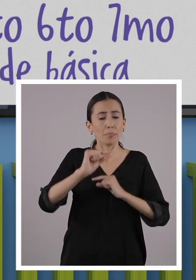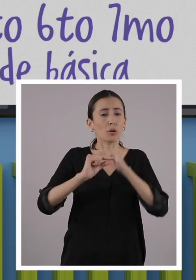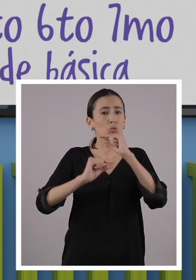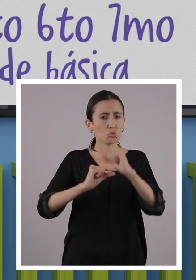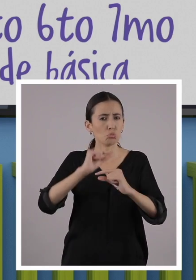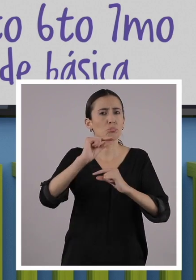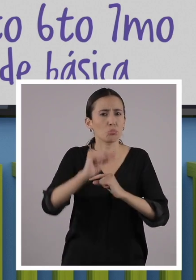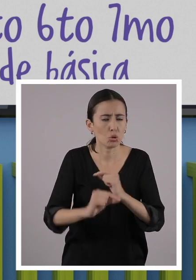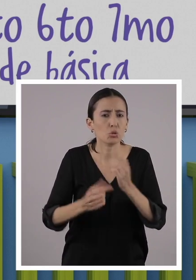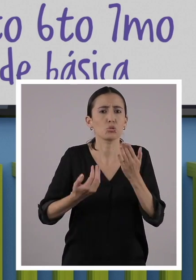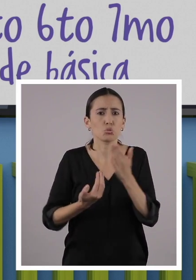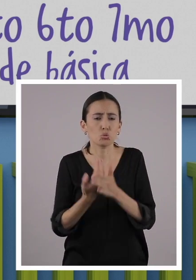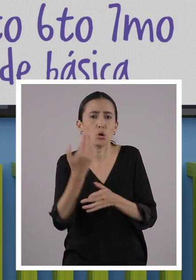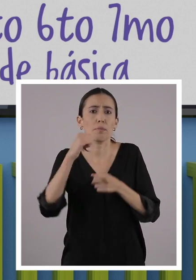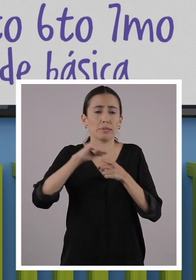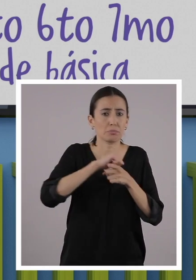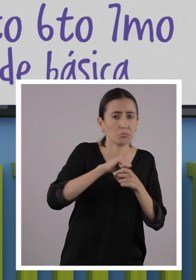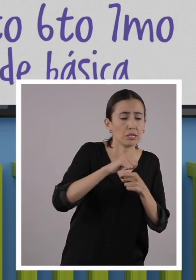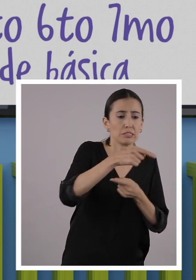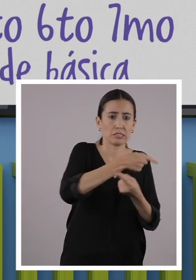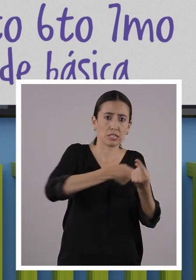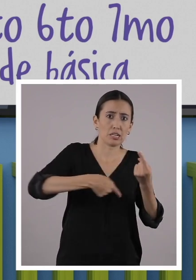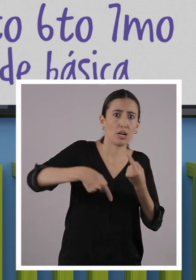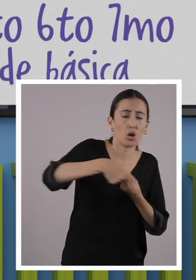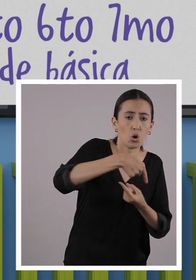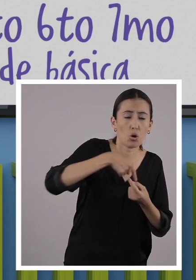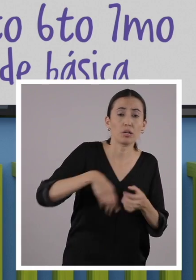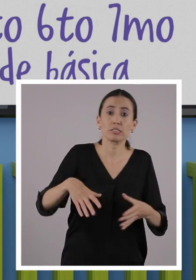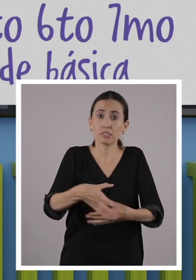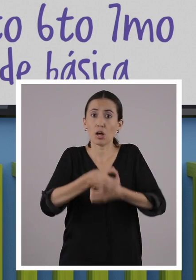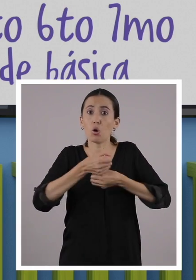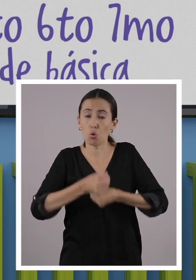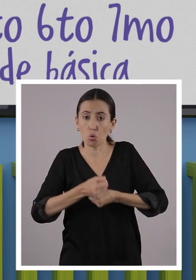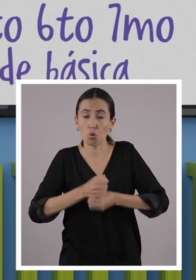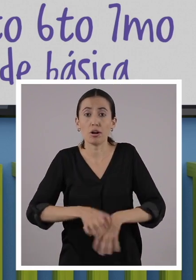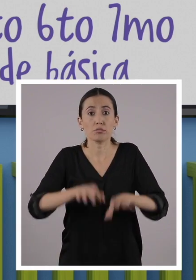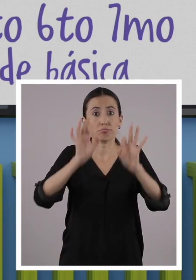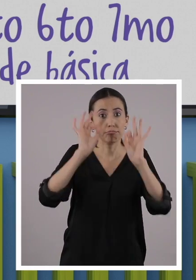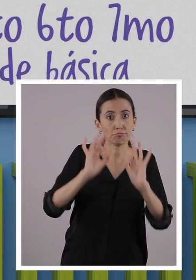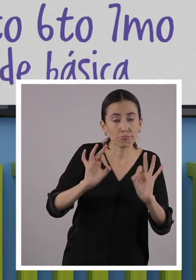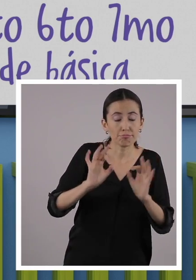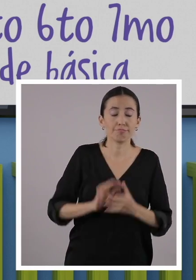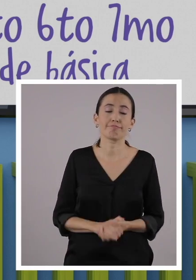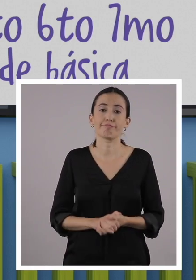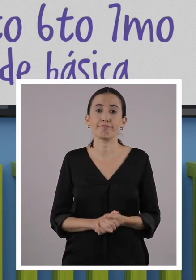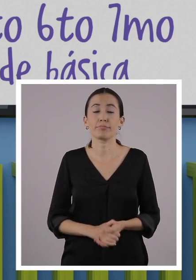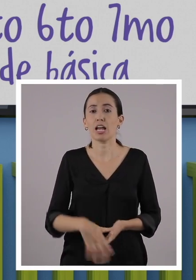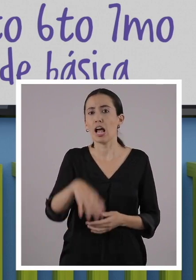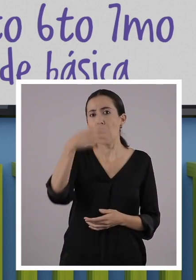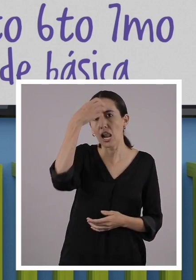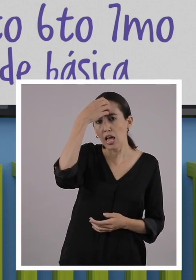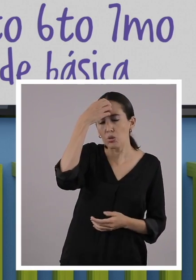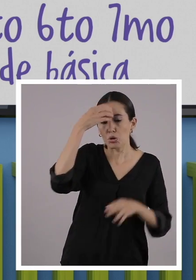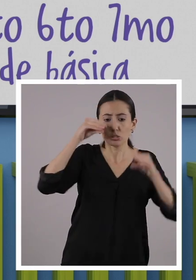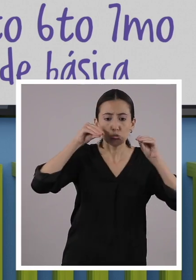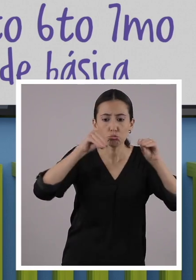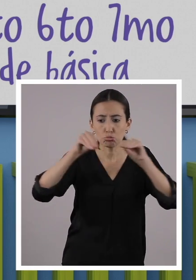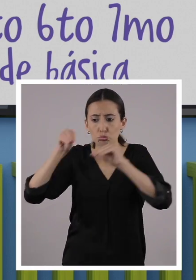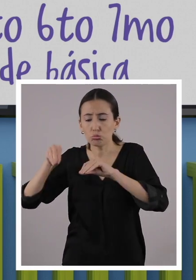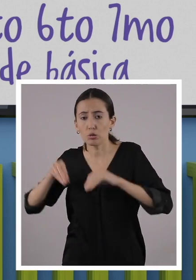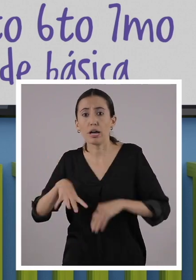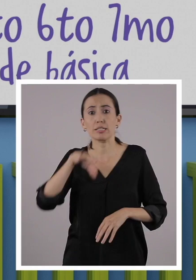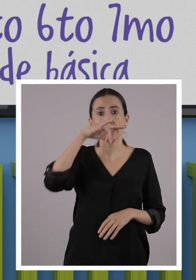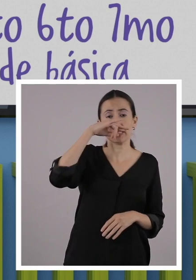Poco a poco crearemos una nueva rutina que nos permita regresar a clases de forma segura, eficiente y paulatina. La educación de